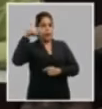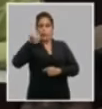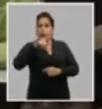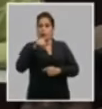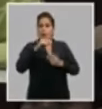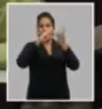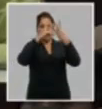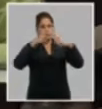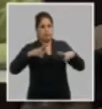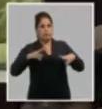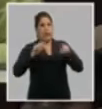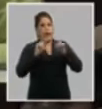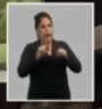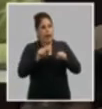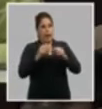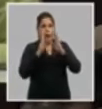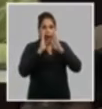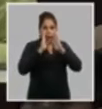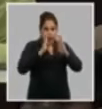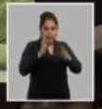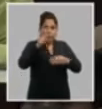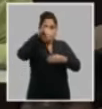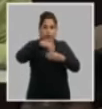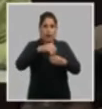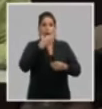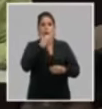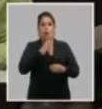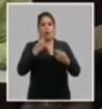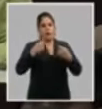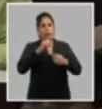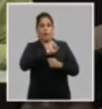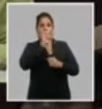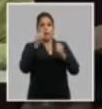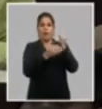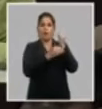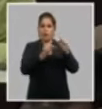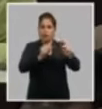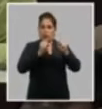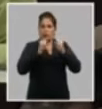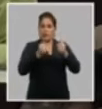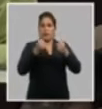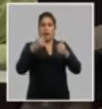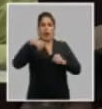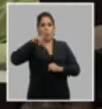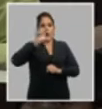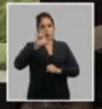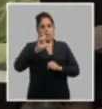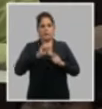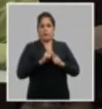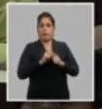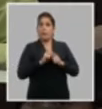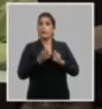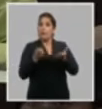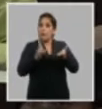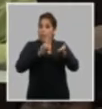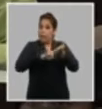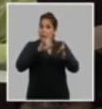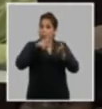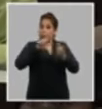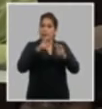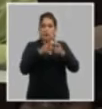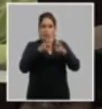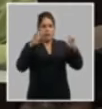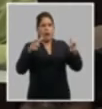en las redes sociales y en atender integralmente a los jóvenes y lograr fortalecer la unión de jóvenes comunistas el crecimiento de la